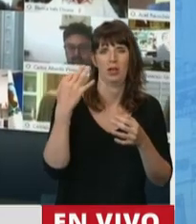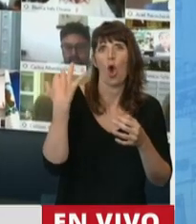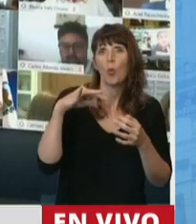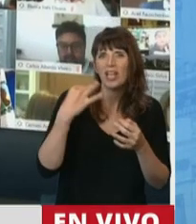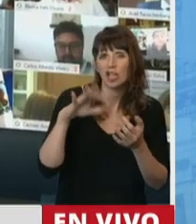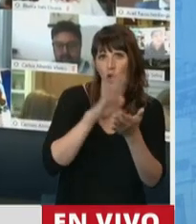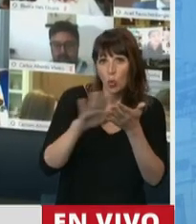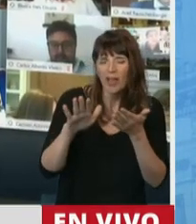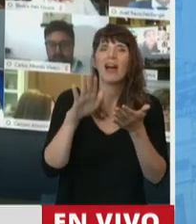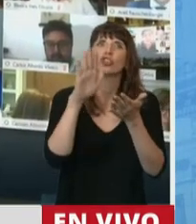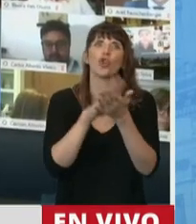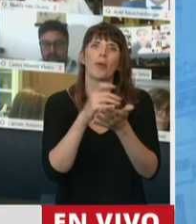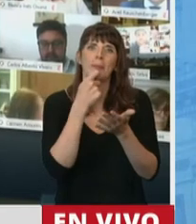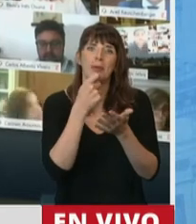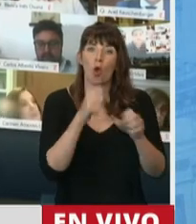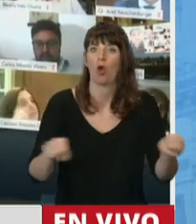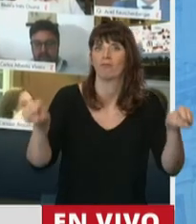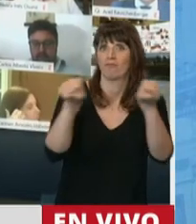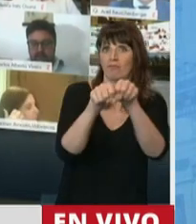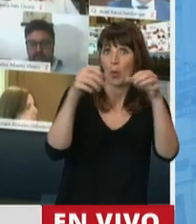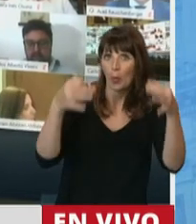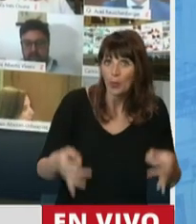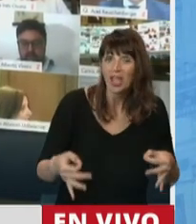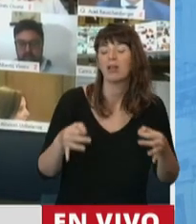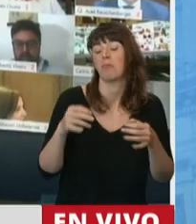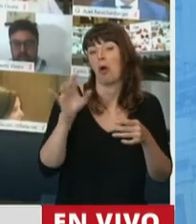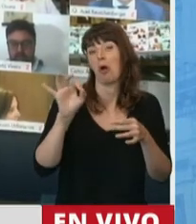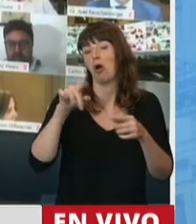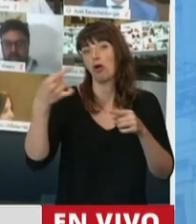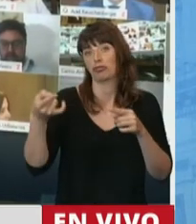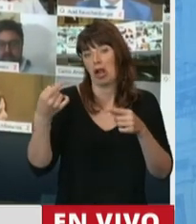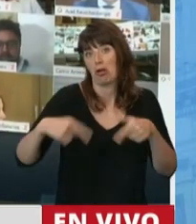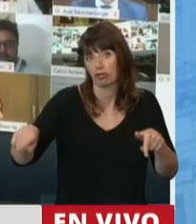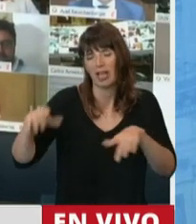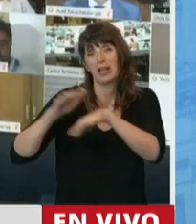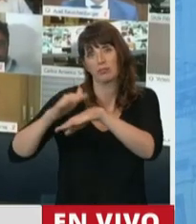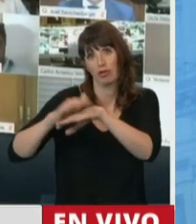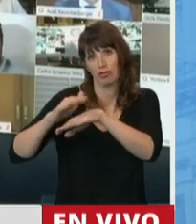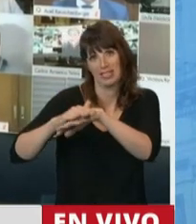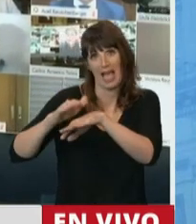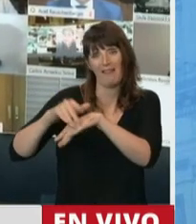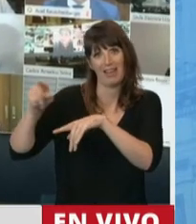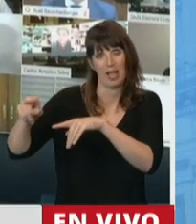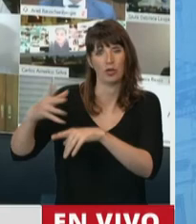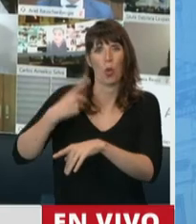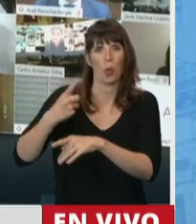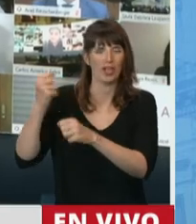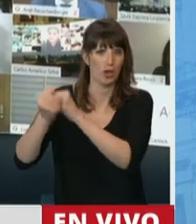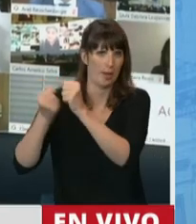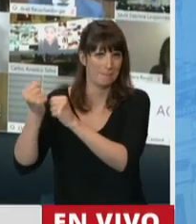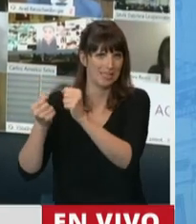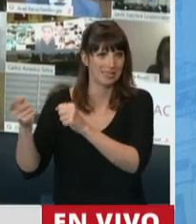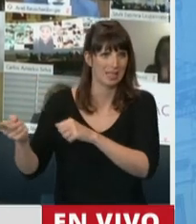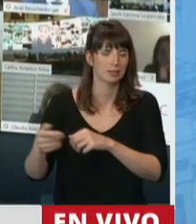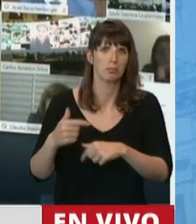en cuanto a la conectividad, en cuanto al cumplimiento de otras obligaciones a cargo del empleador. Así que eso lo veo con preocupación,